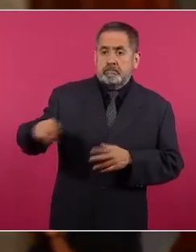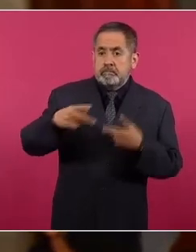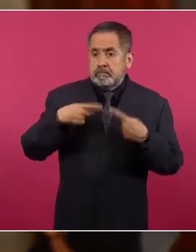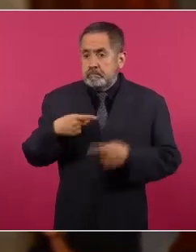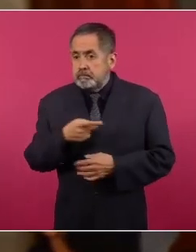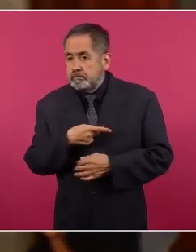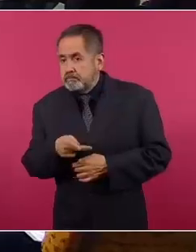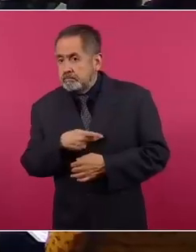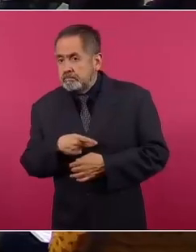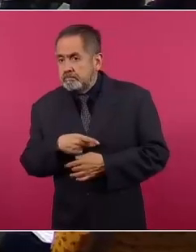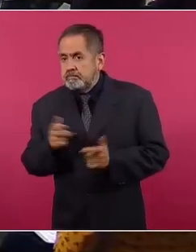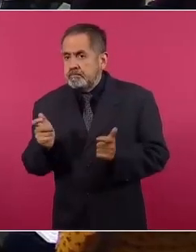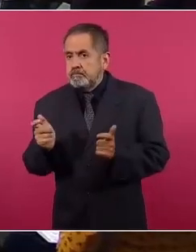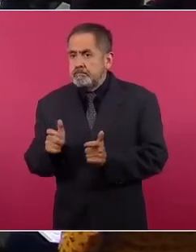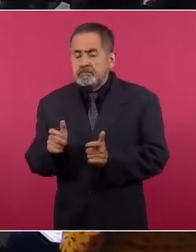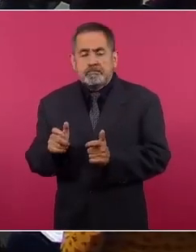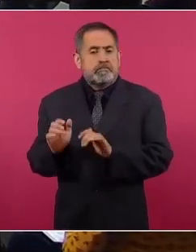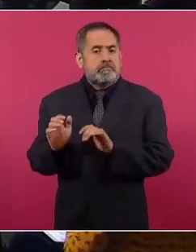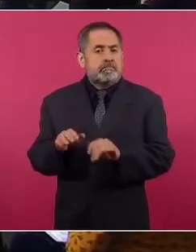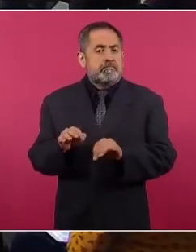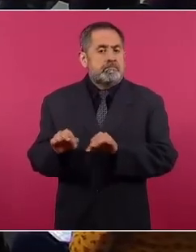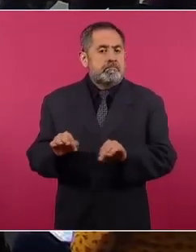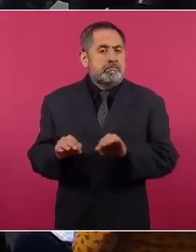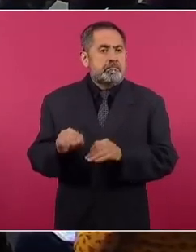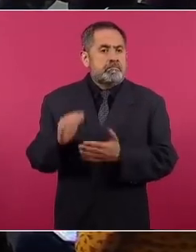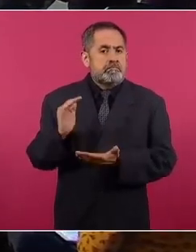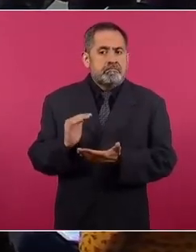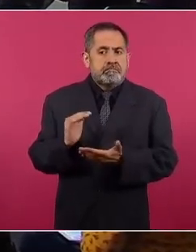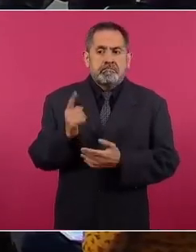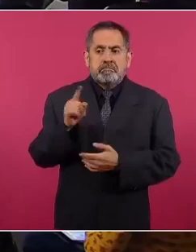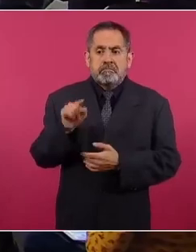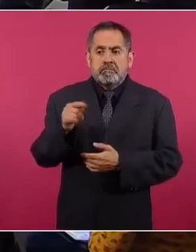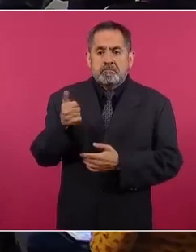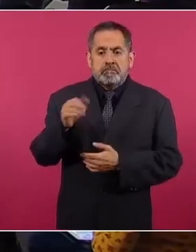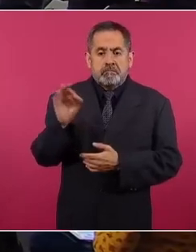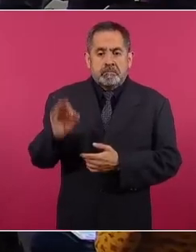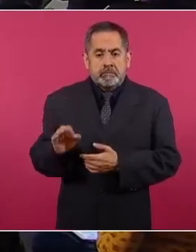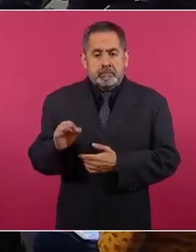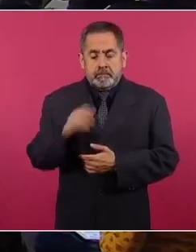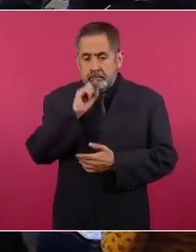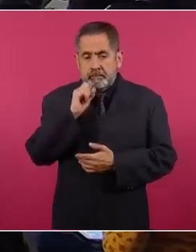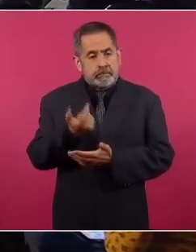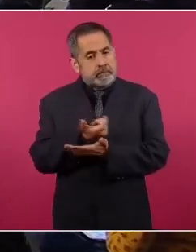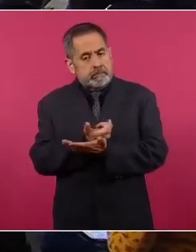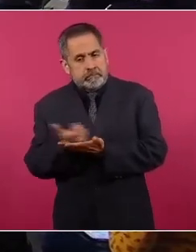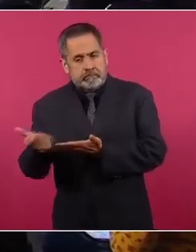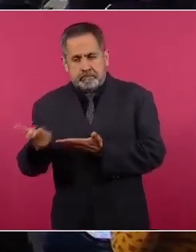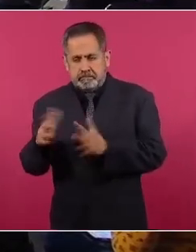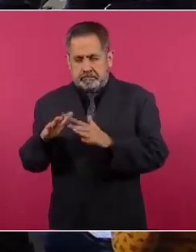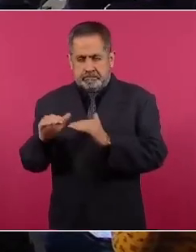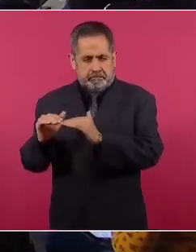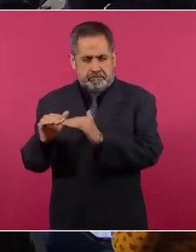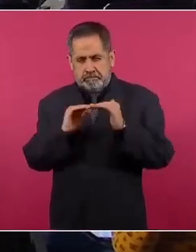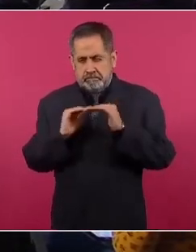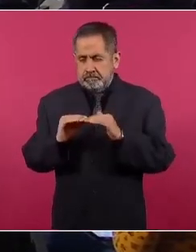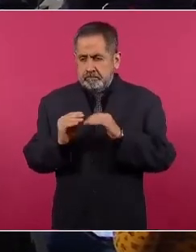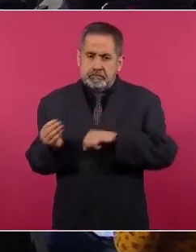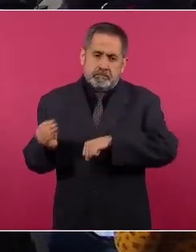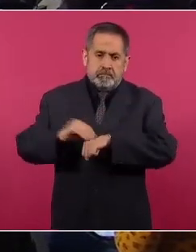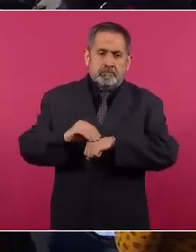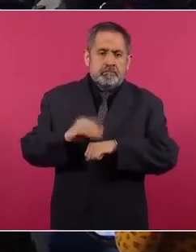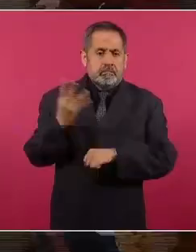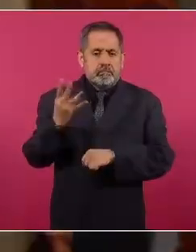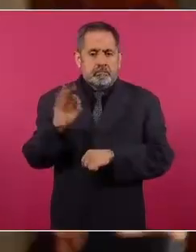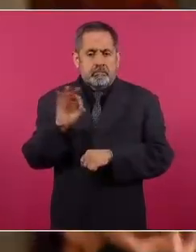laboral en 1.6 por ciento y los salarios promedio han subido un 4 por